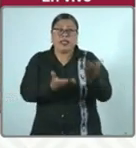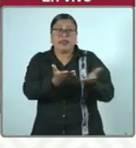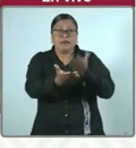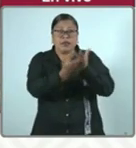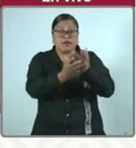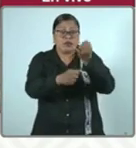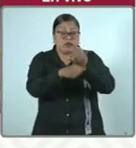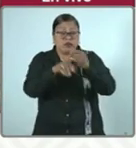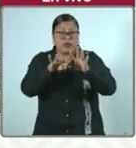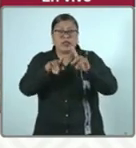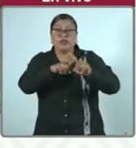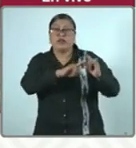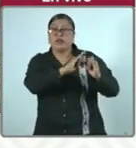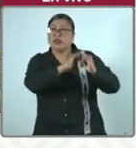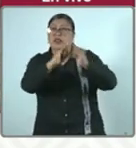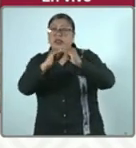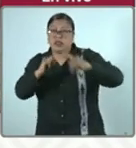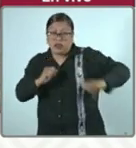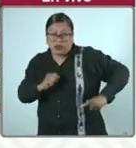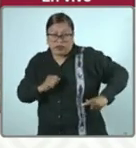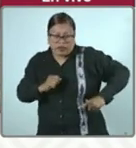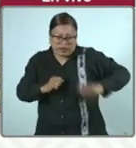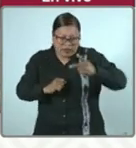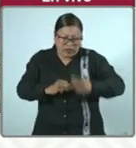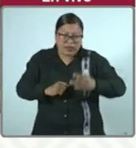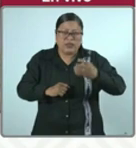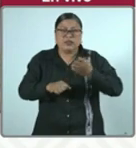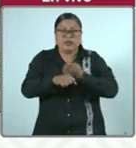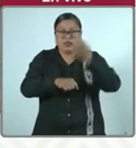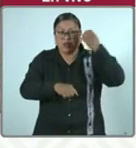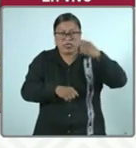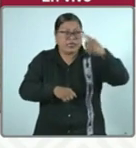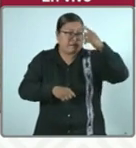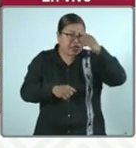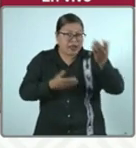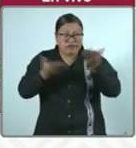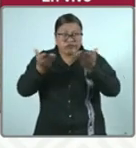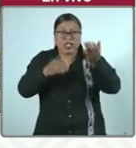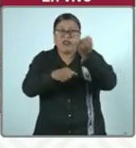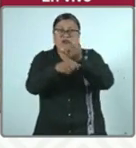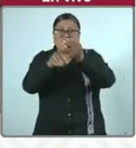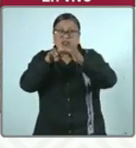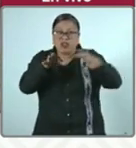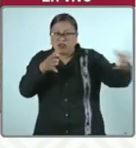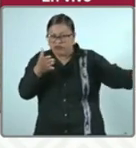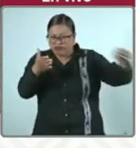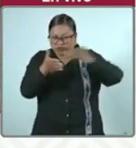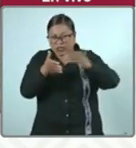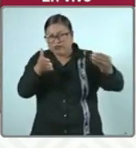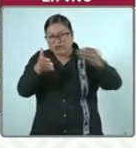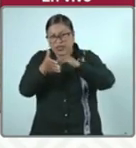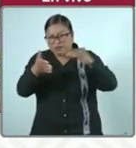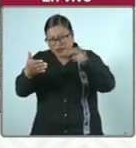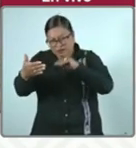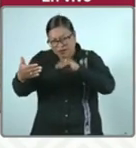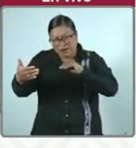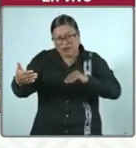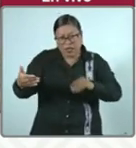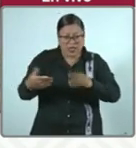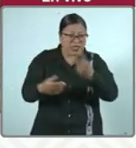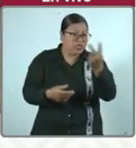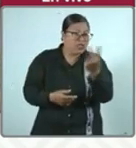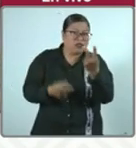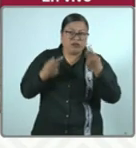información a todas las dependencias del Gobierno del Estado, con la finalidad de recabar o recopilar información de estas dos